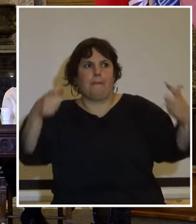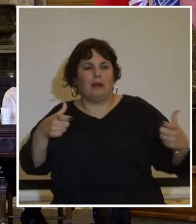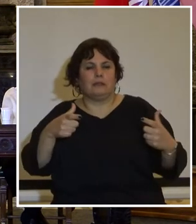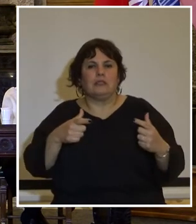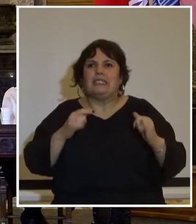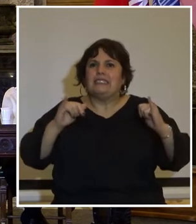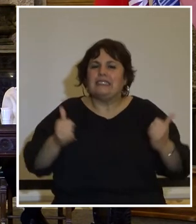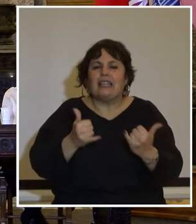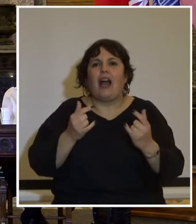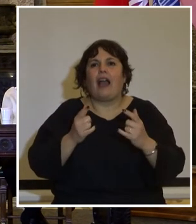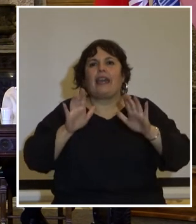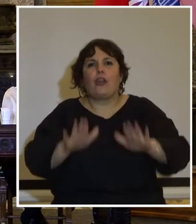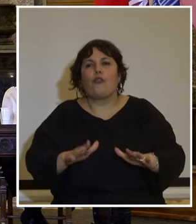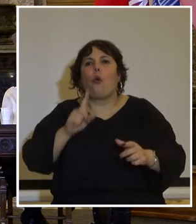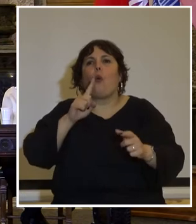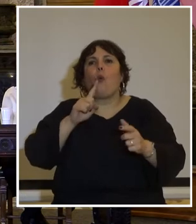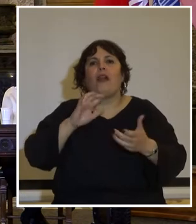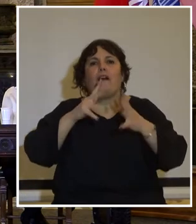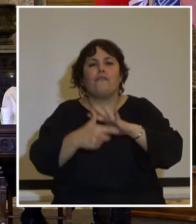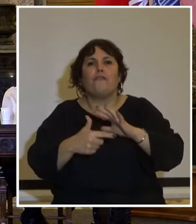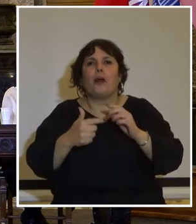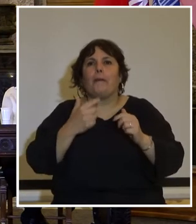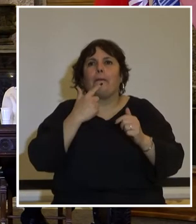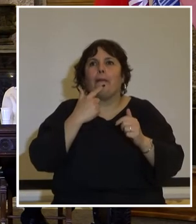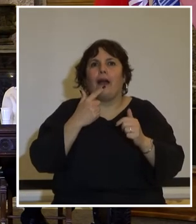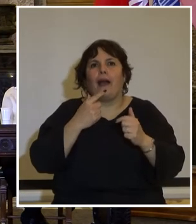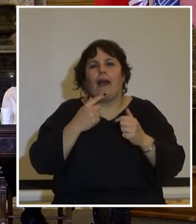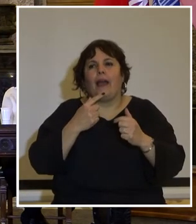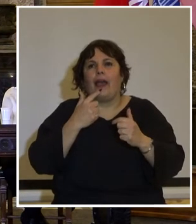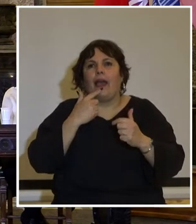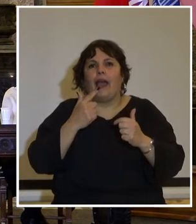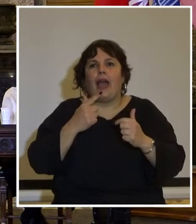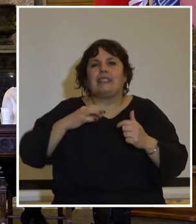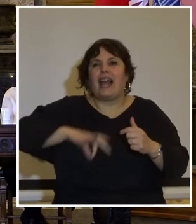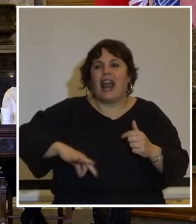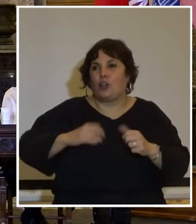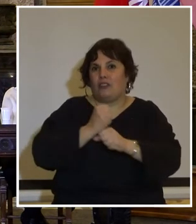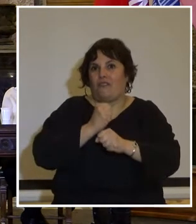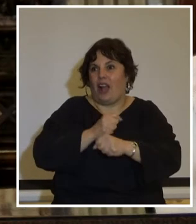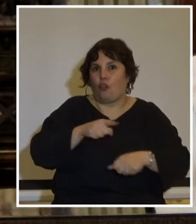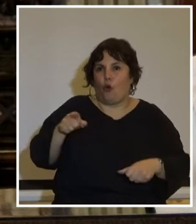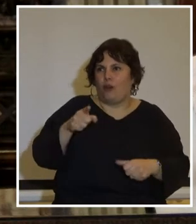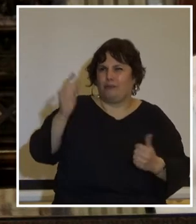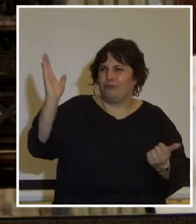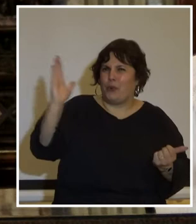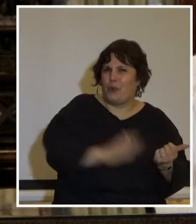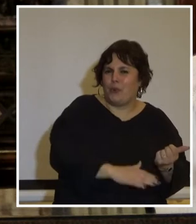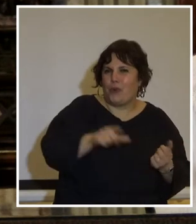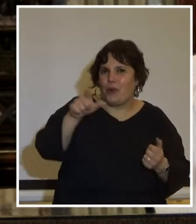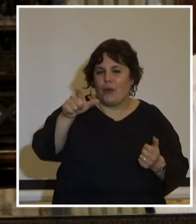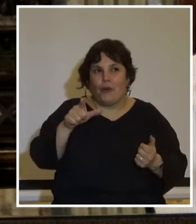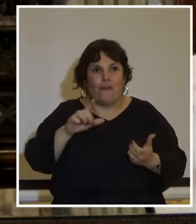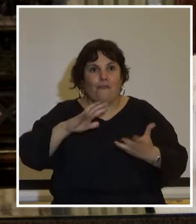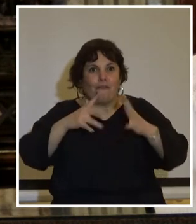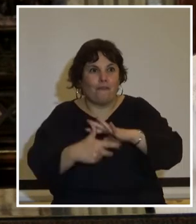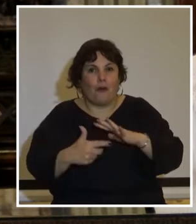consolidó una transferencia de ingresos terrible en donde el salario real de los trabajadores bajó de manera